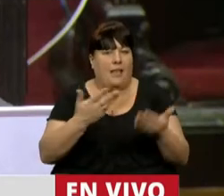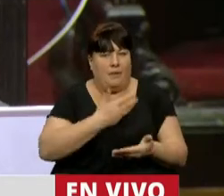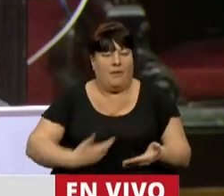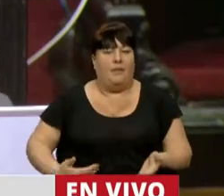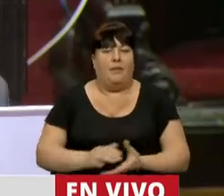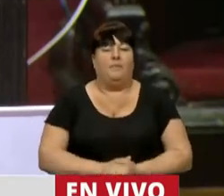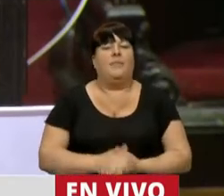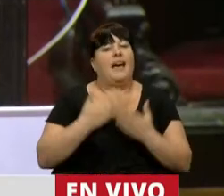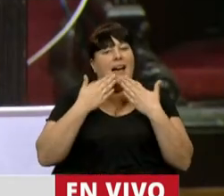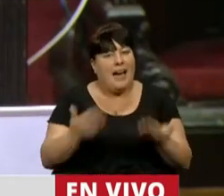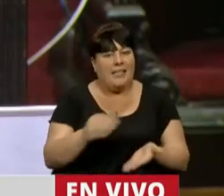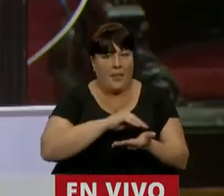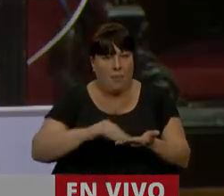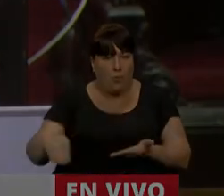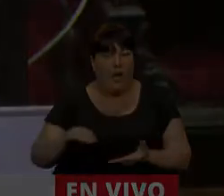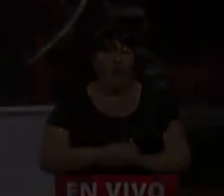señor Presidente. Gracias, diputado.